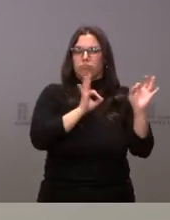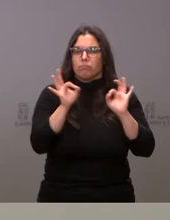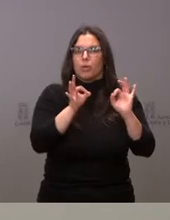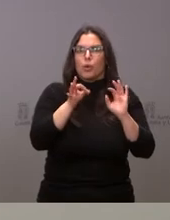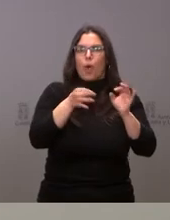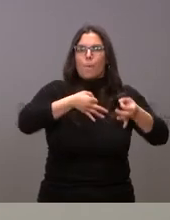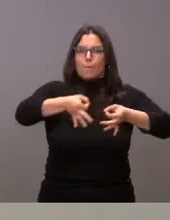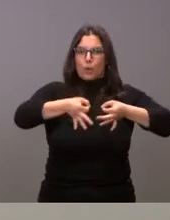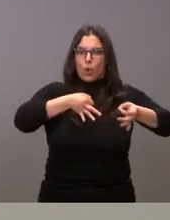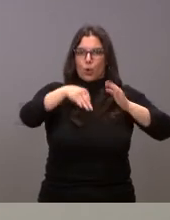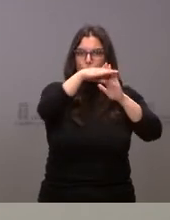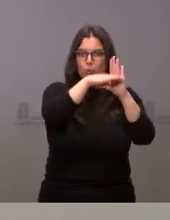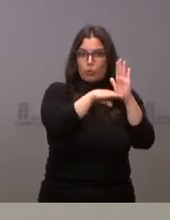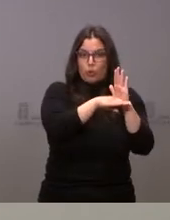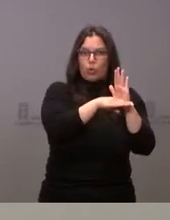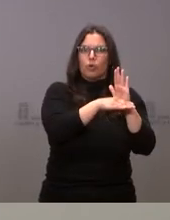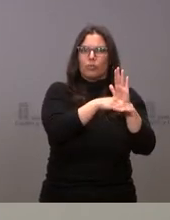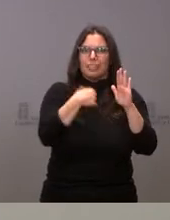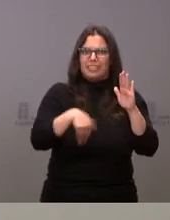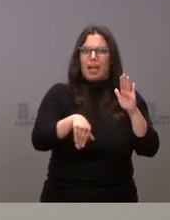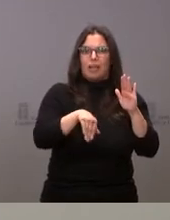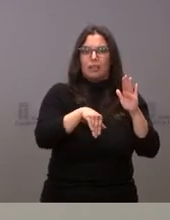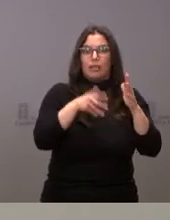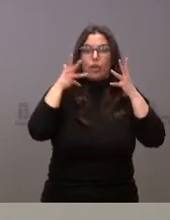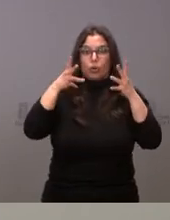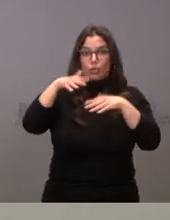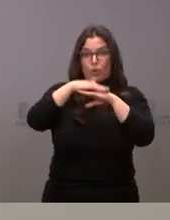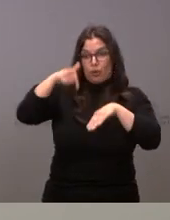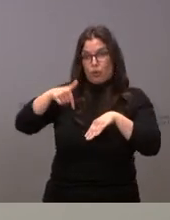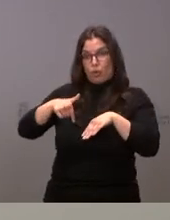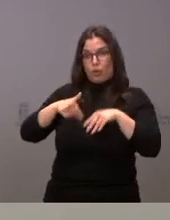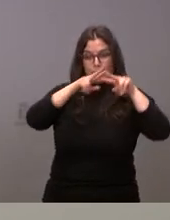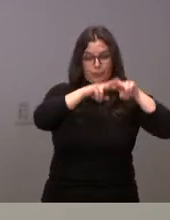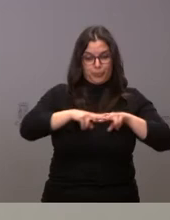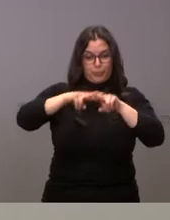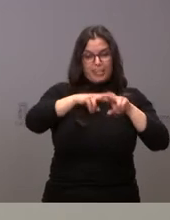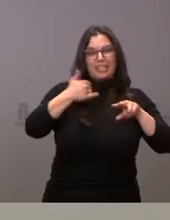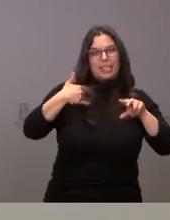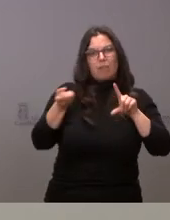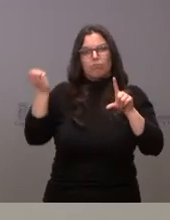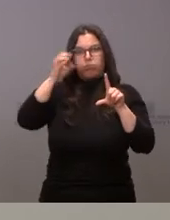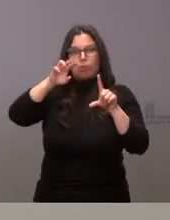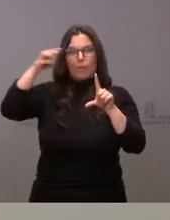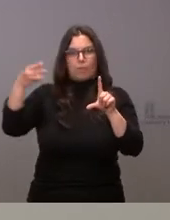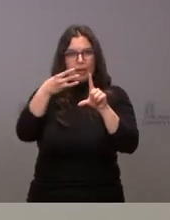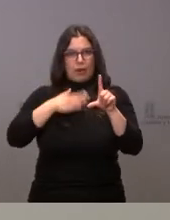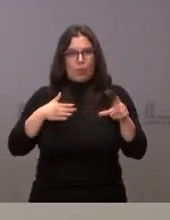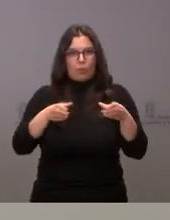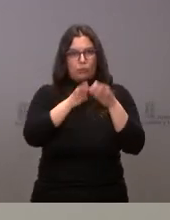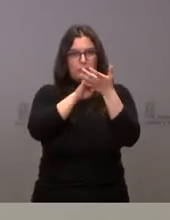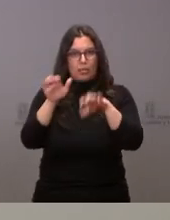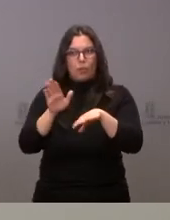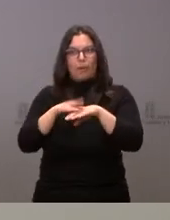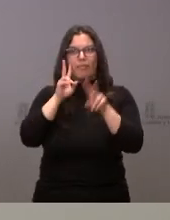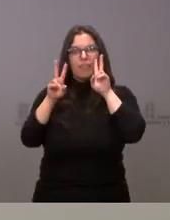protocolo ha sido ya examinado en el Consejo de Gobierno esta mañana y lo hemos colgado ya en la página web de la Junta de Castilla y León para que